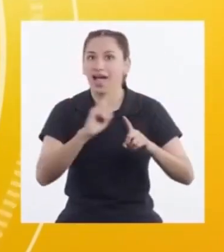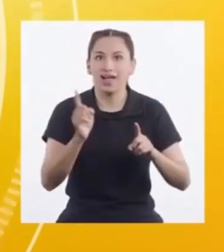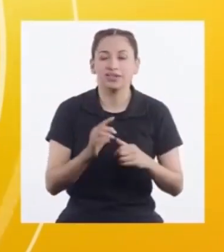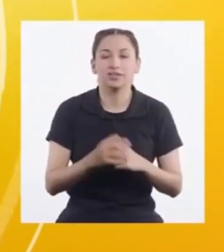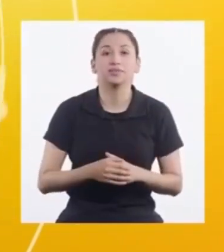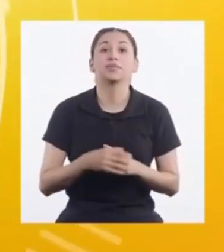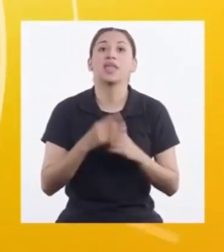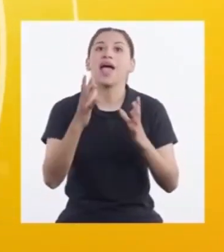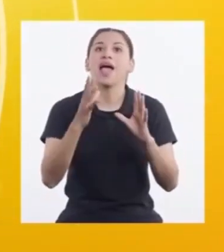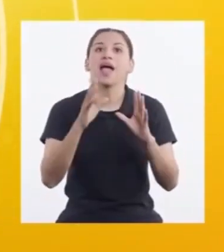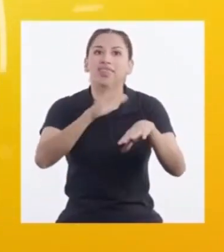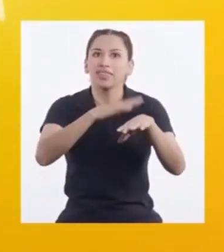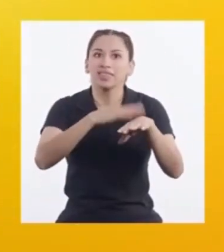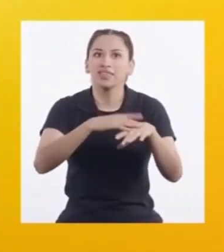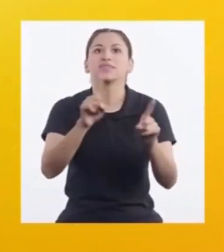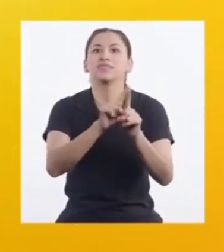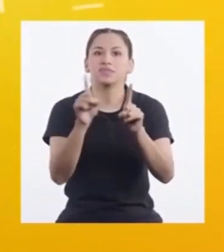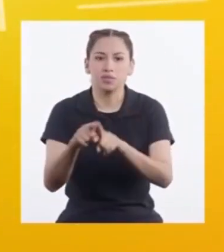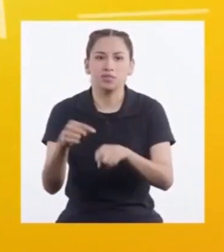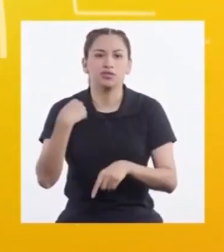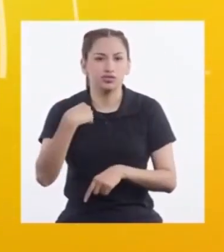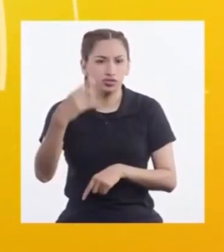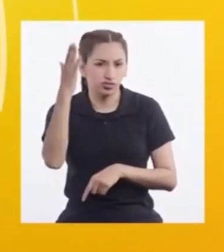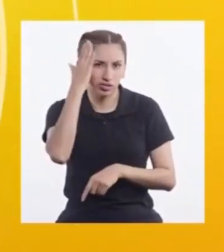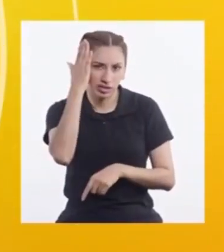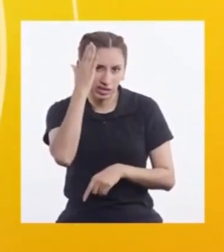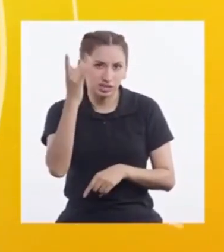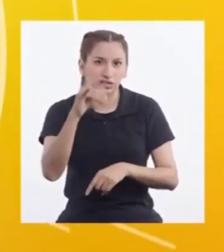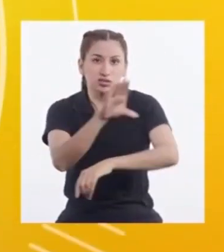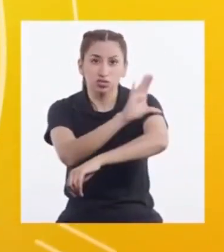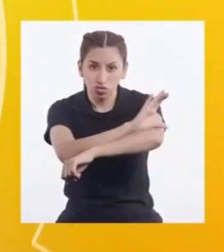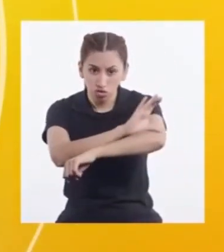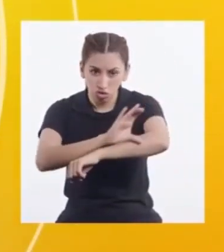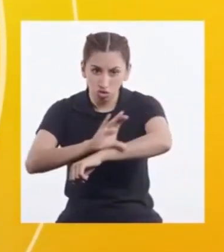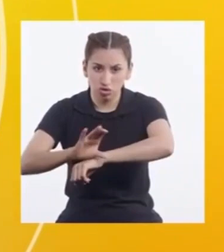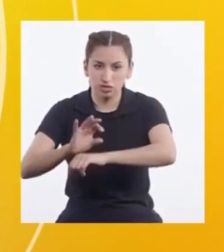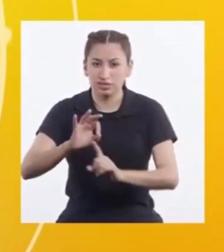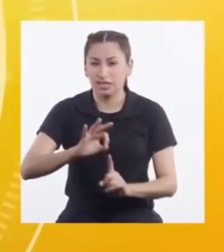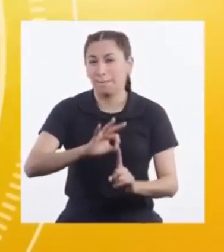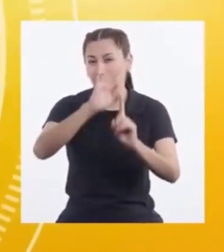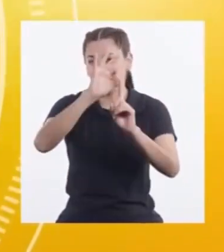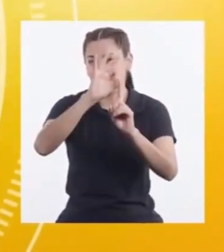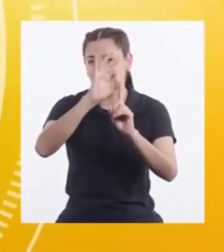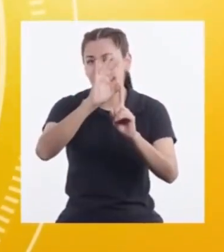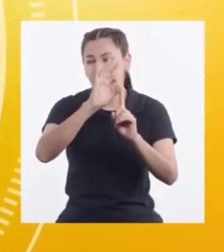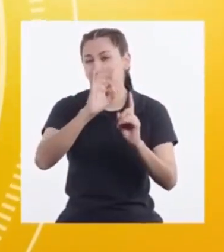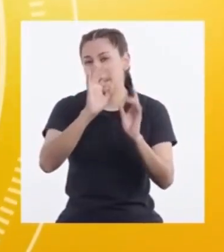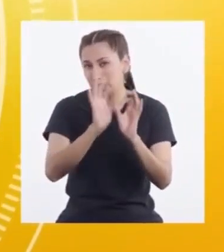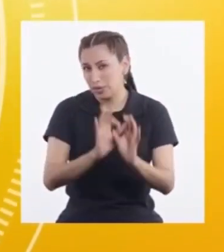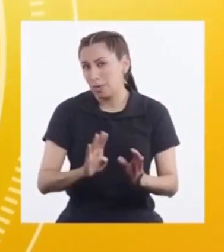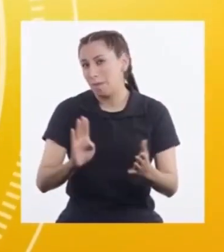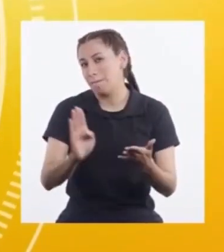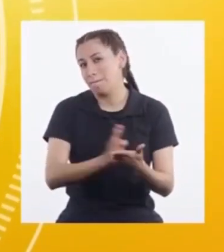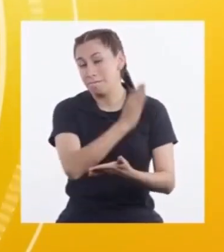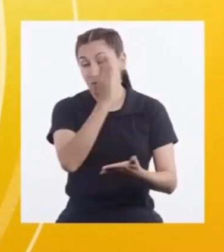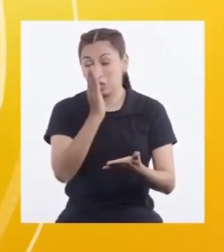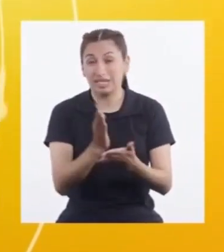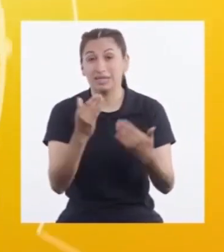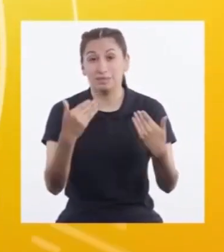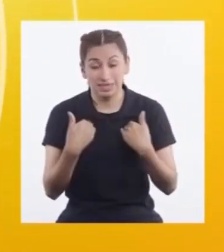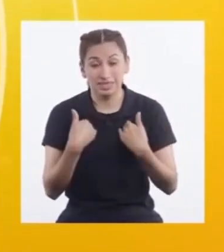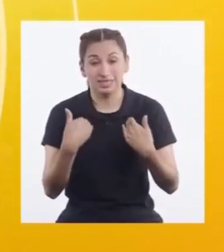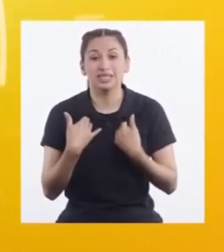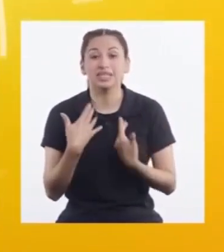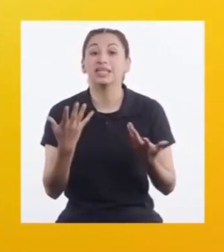prácticas Agrícolas Sé que En la costa El principal problema Que se